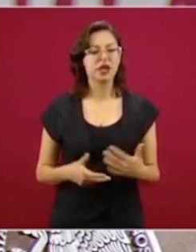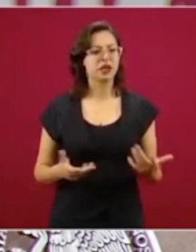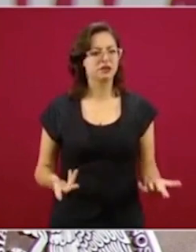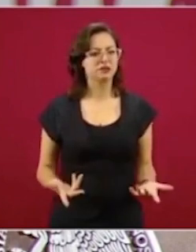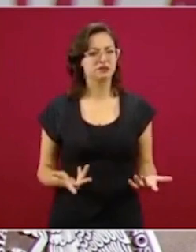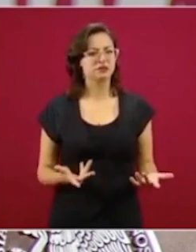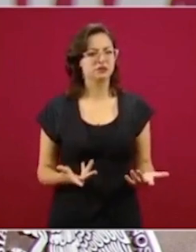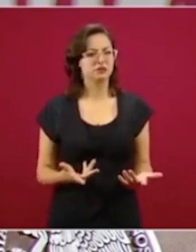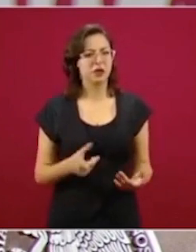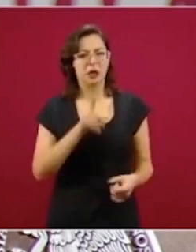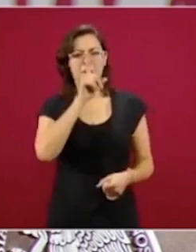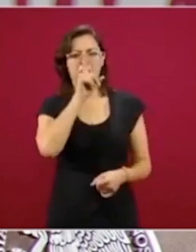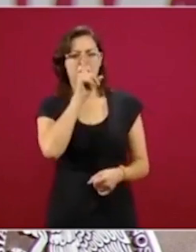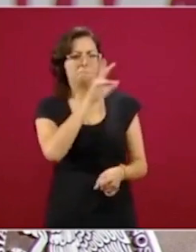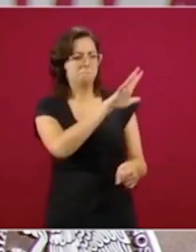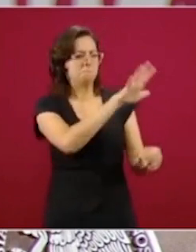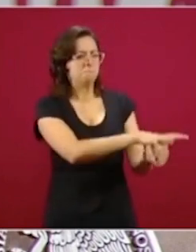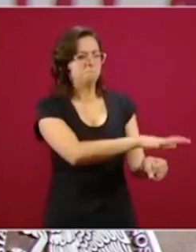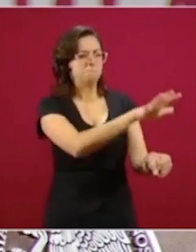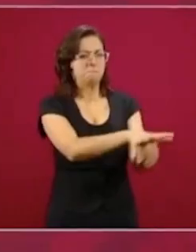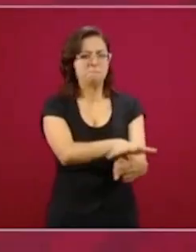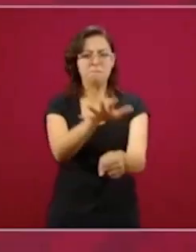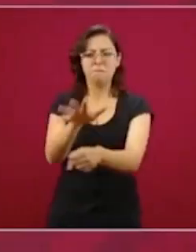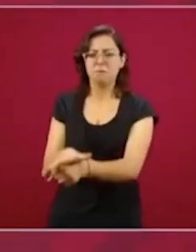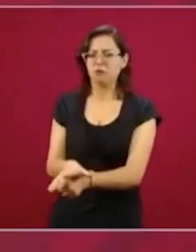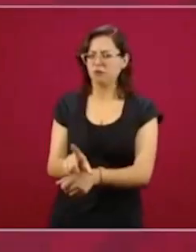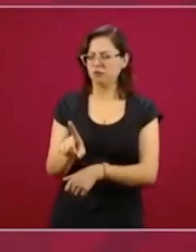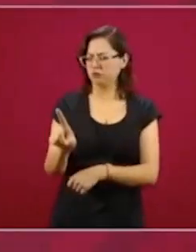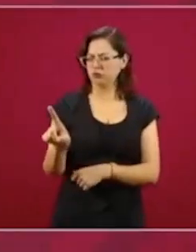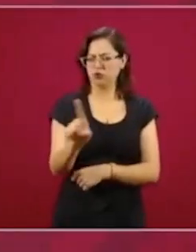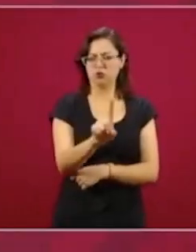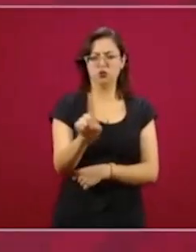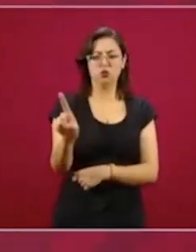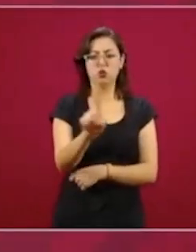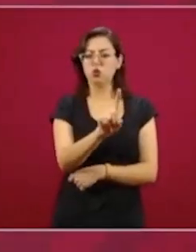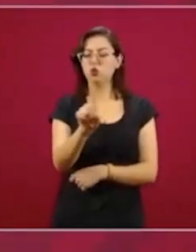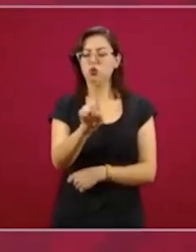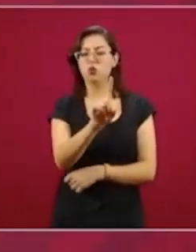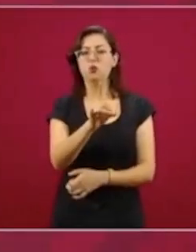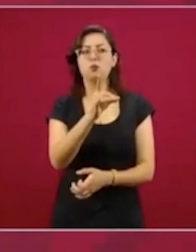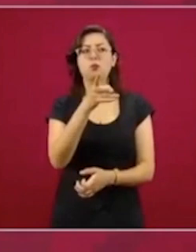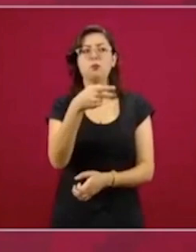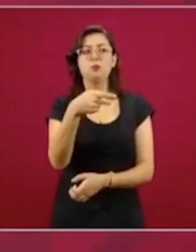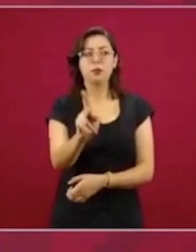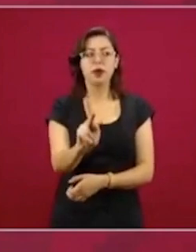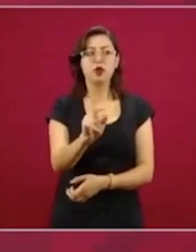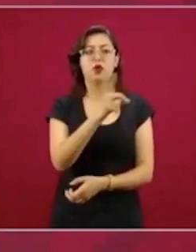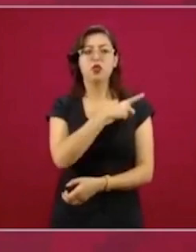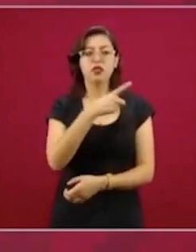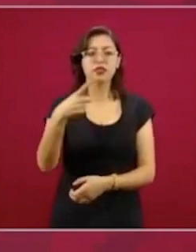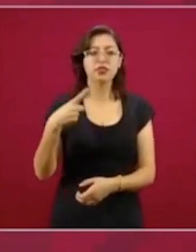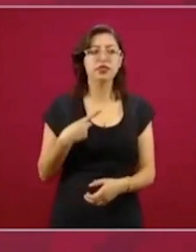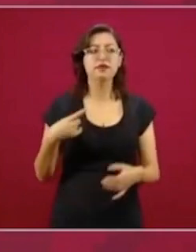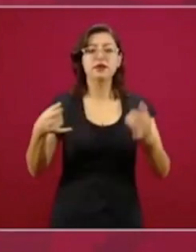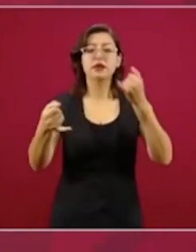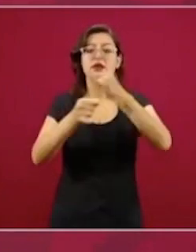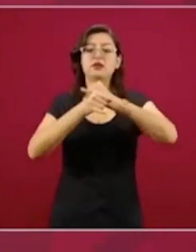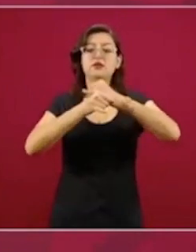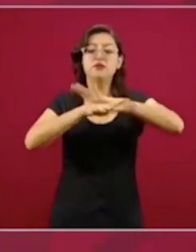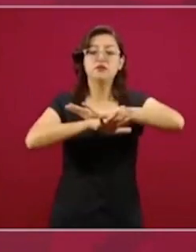es informar a los ciudadanos